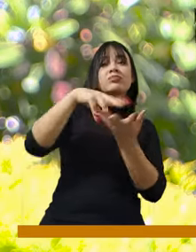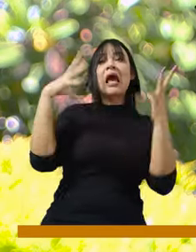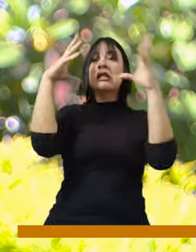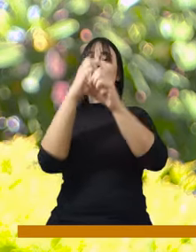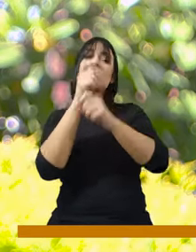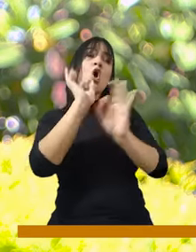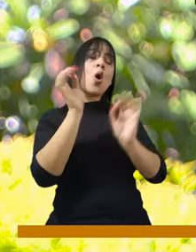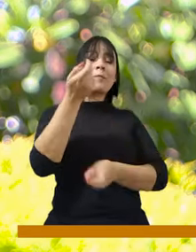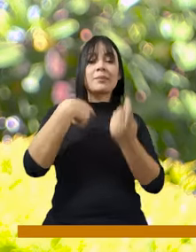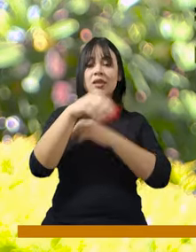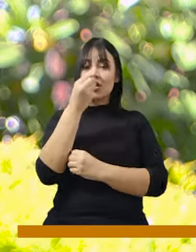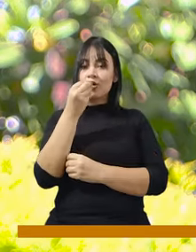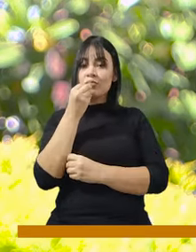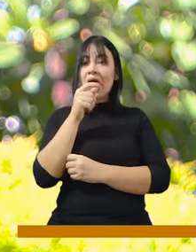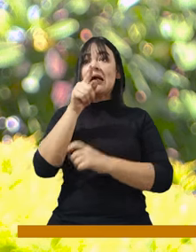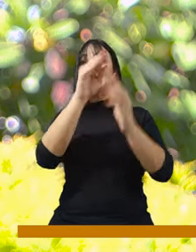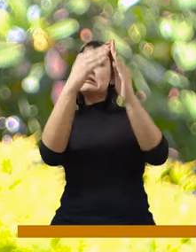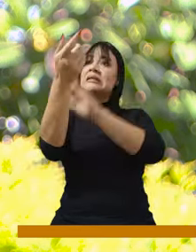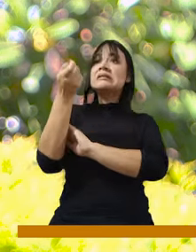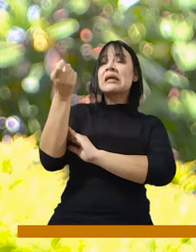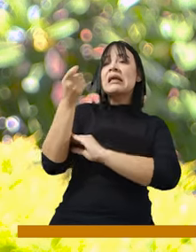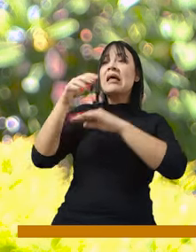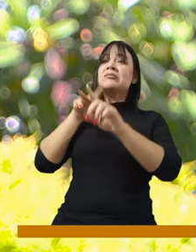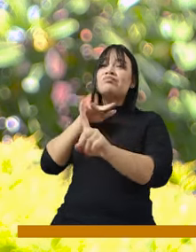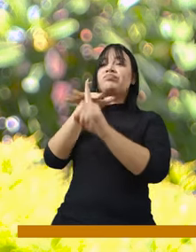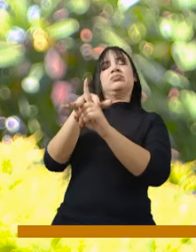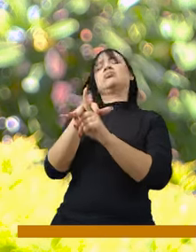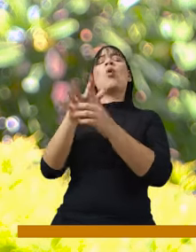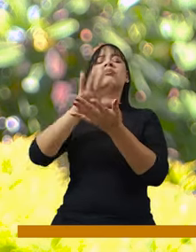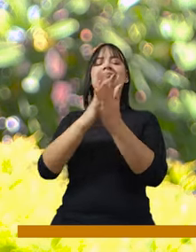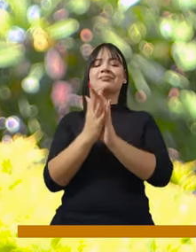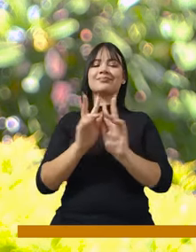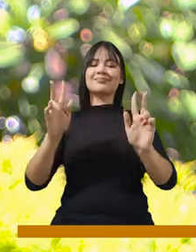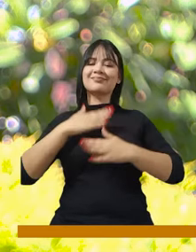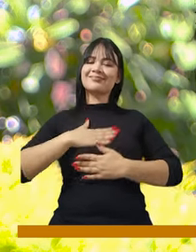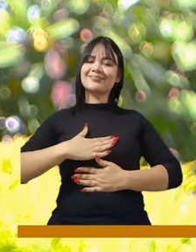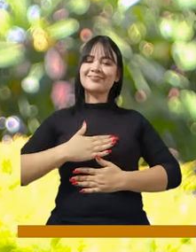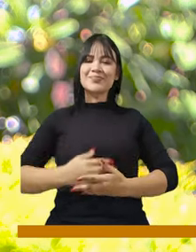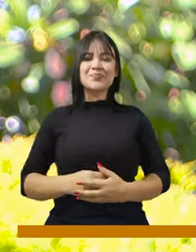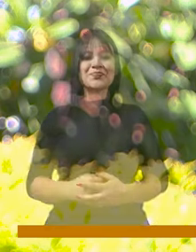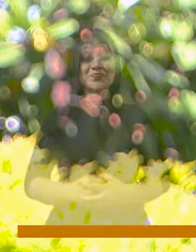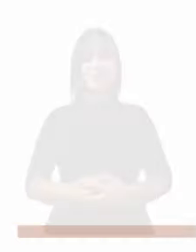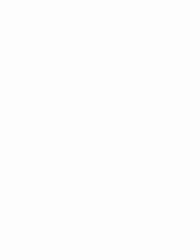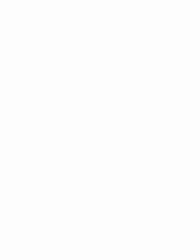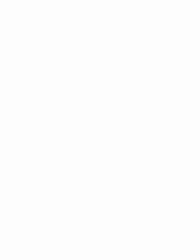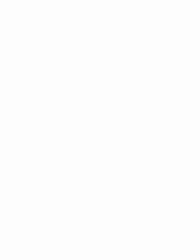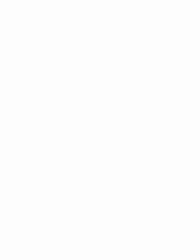comercio nocturnos o de comidas pues no se perturbe la tranquilidad y la convivencia de las personas que residen allí.